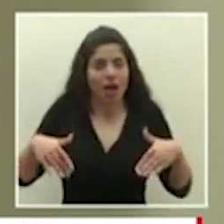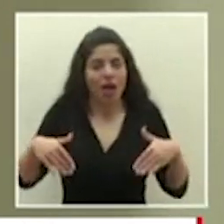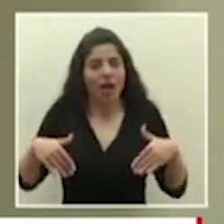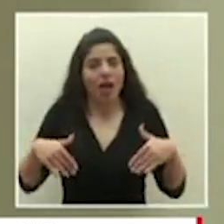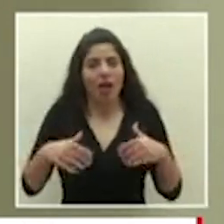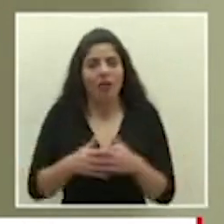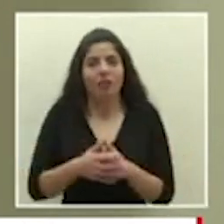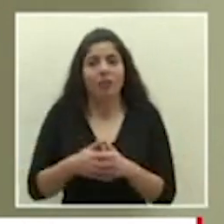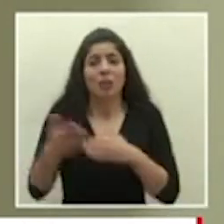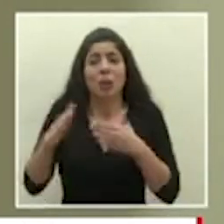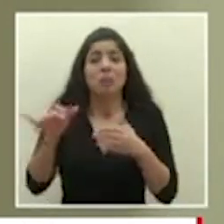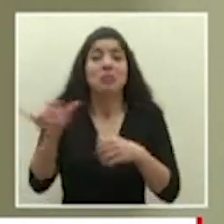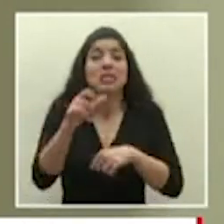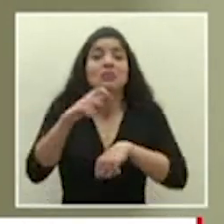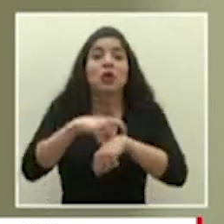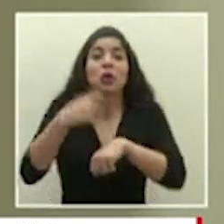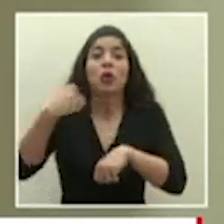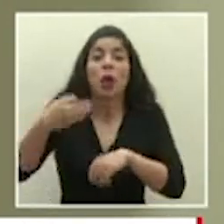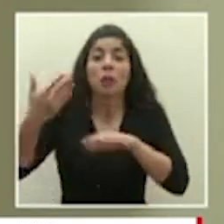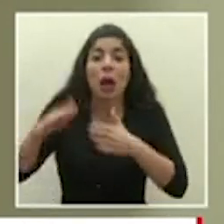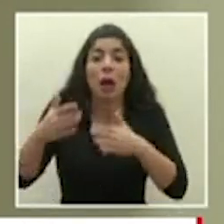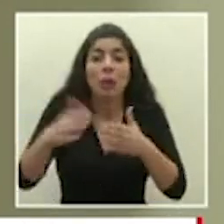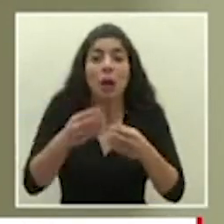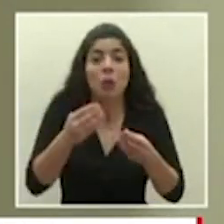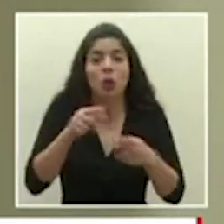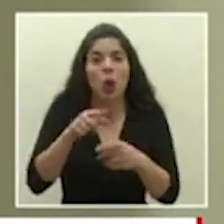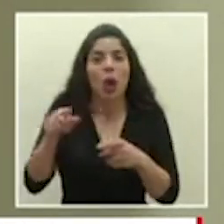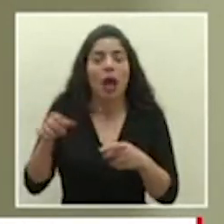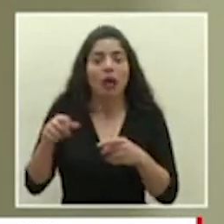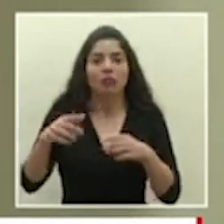casi que simultánea todos los días eso es